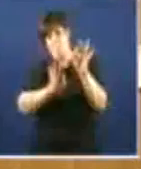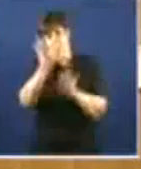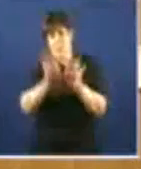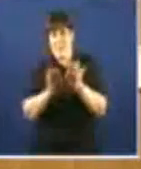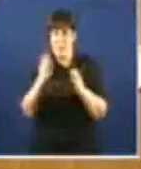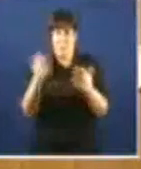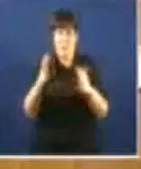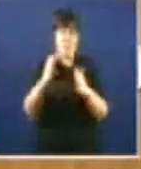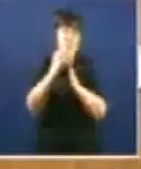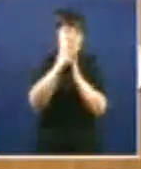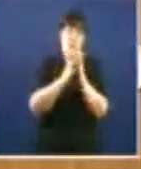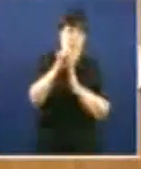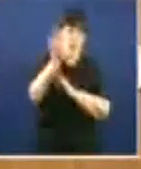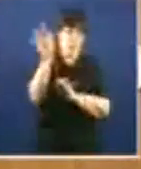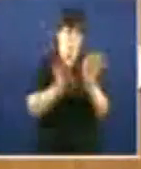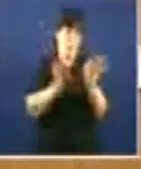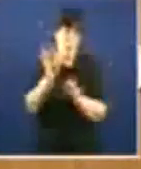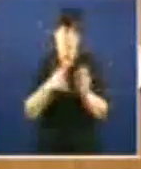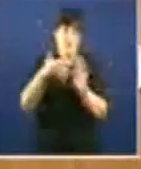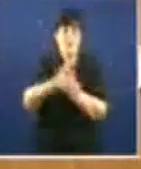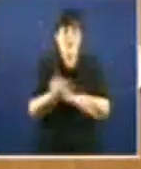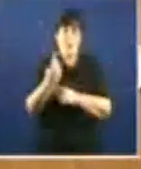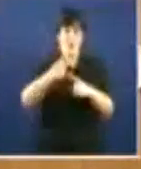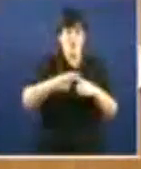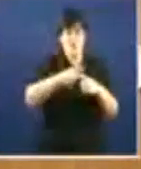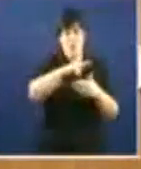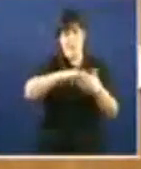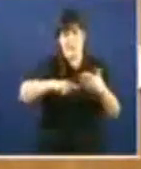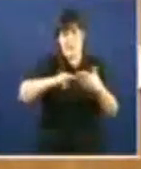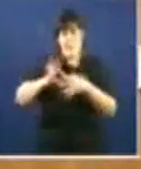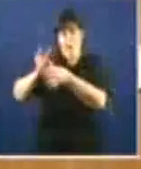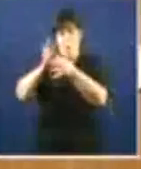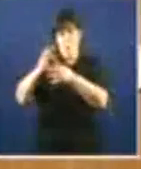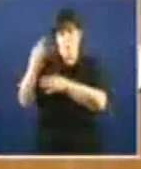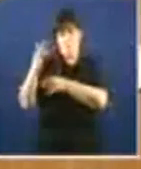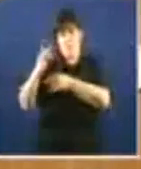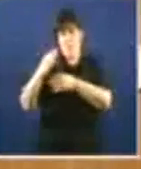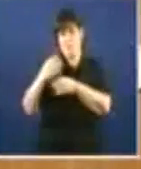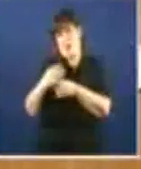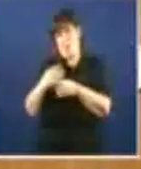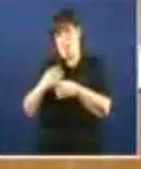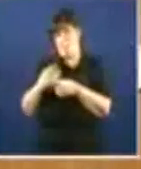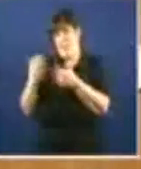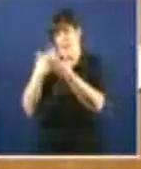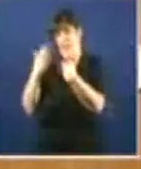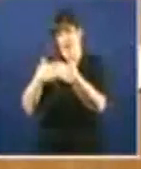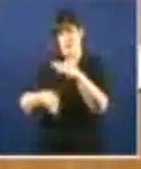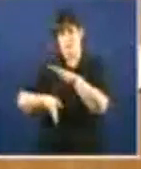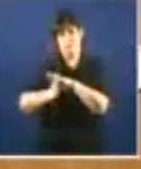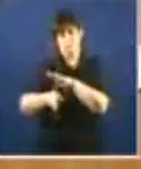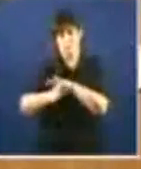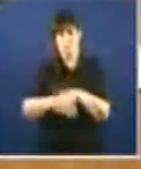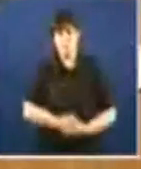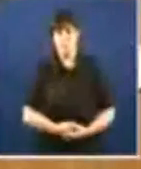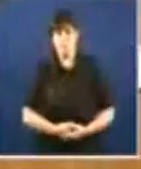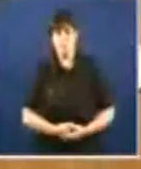Sigue o idilio de fenosa coa xunta de Galicia. Polo tanto, unha decisión do Goberno do Partido